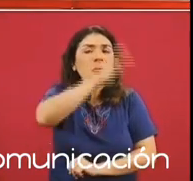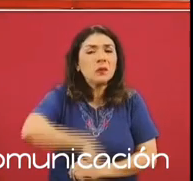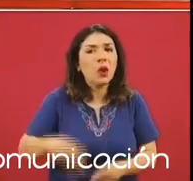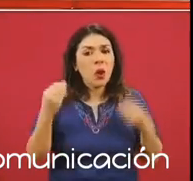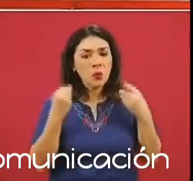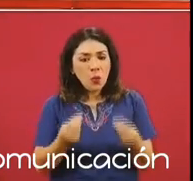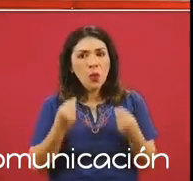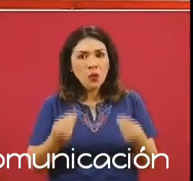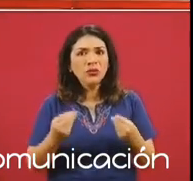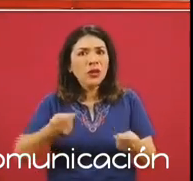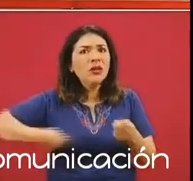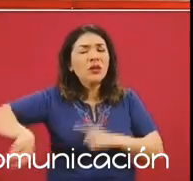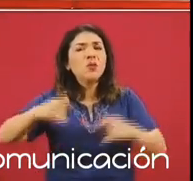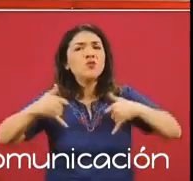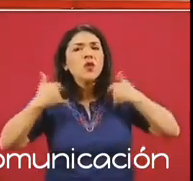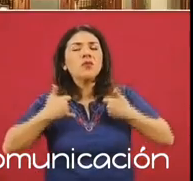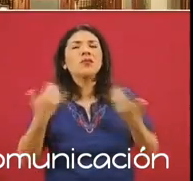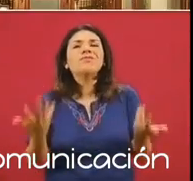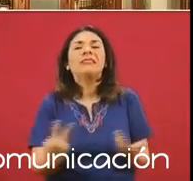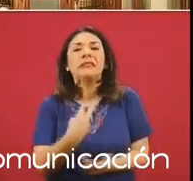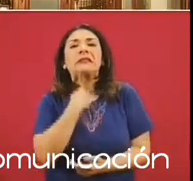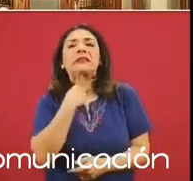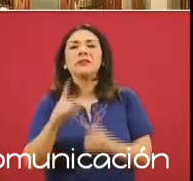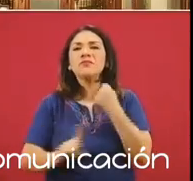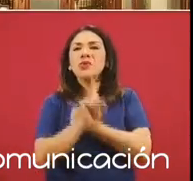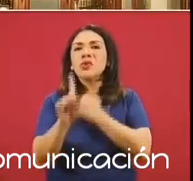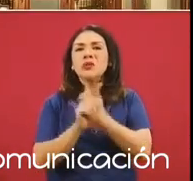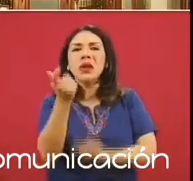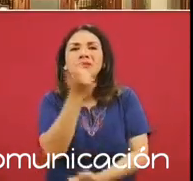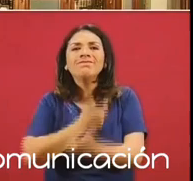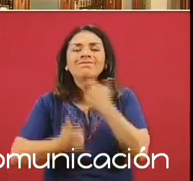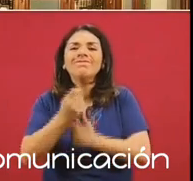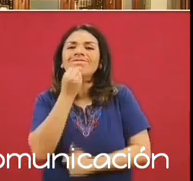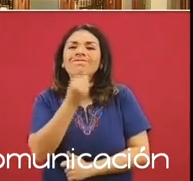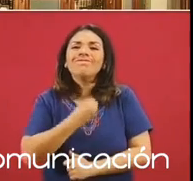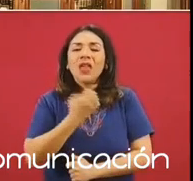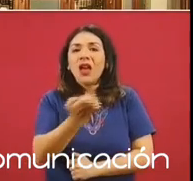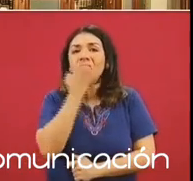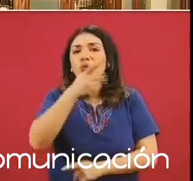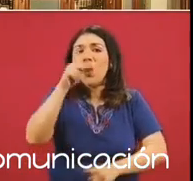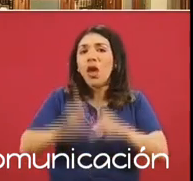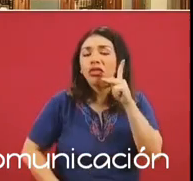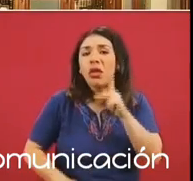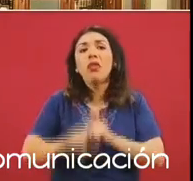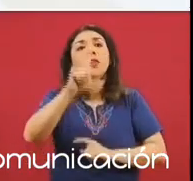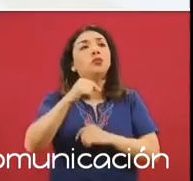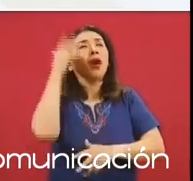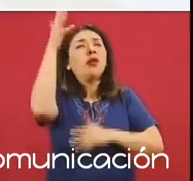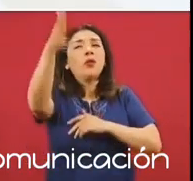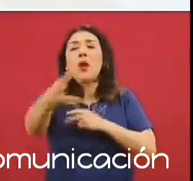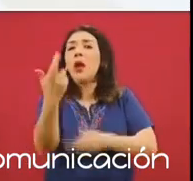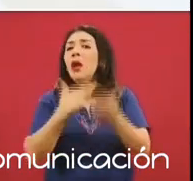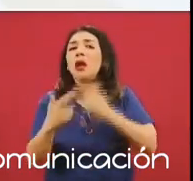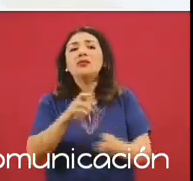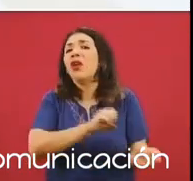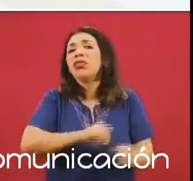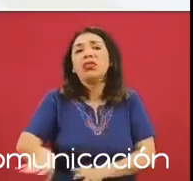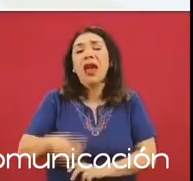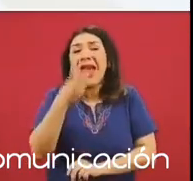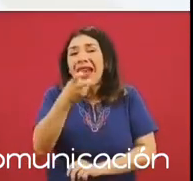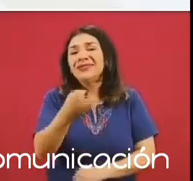por cuestiones económicas sobre todo salen de estudiar y ya no regresan. Entonces es muy importante